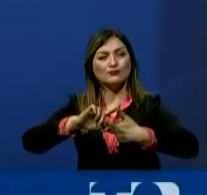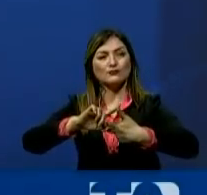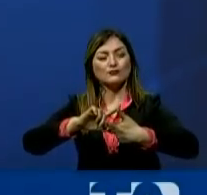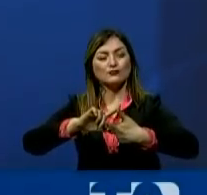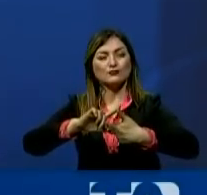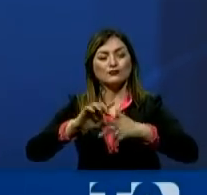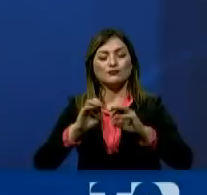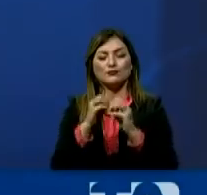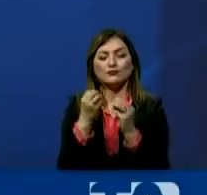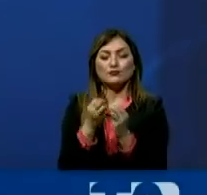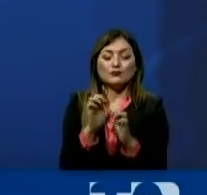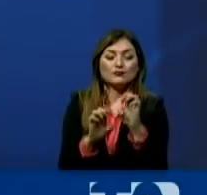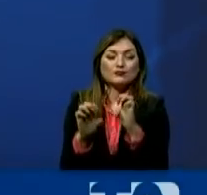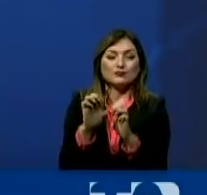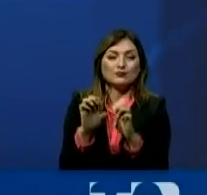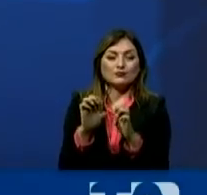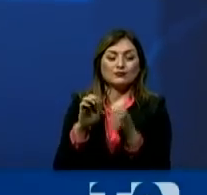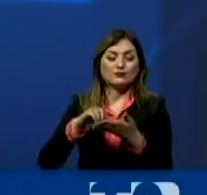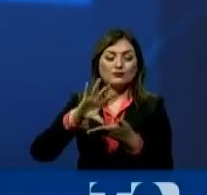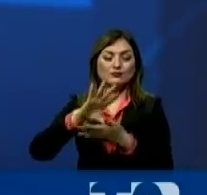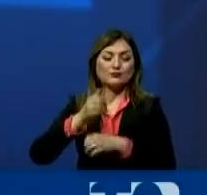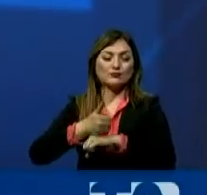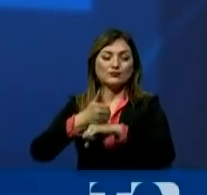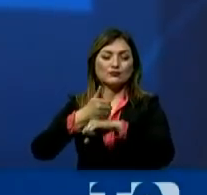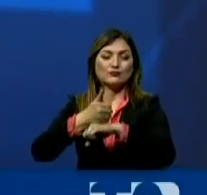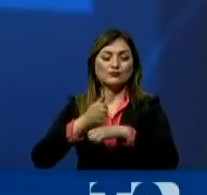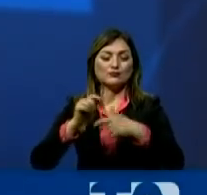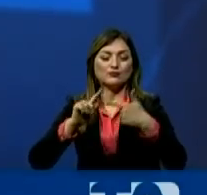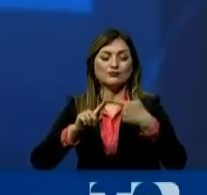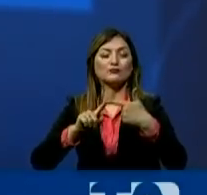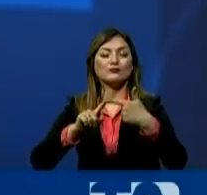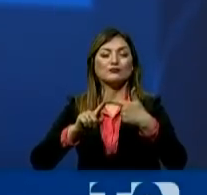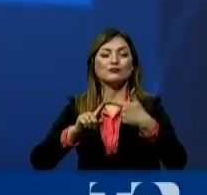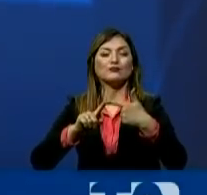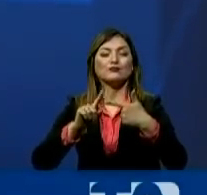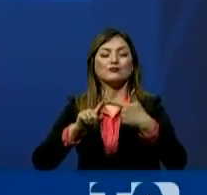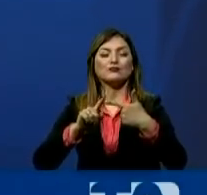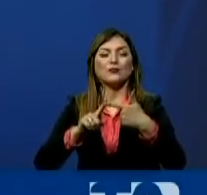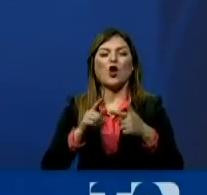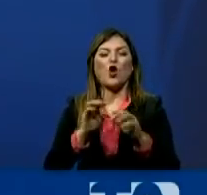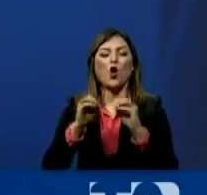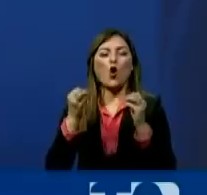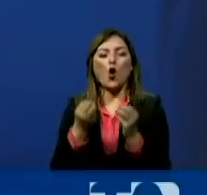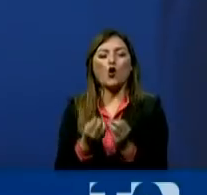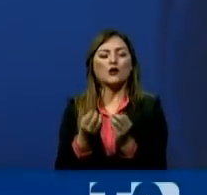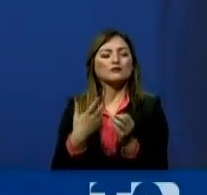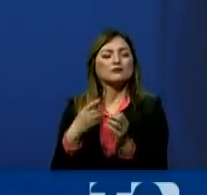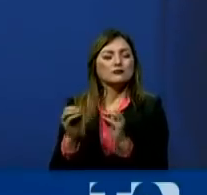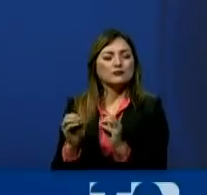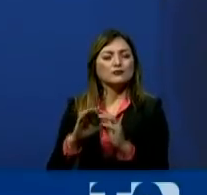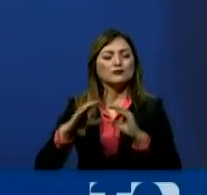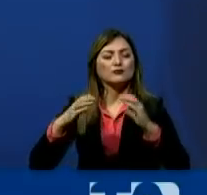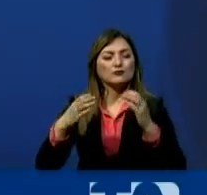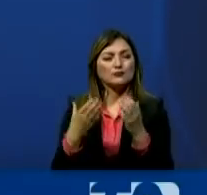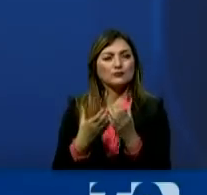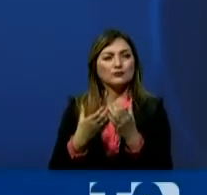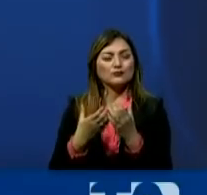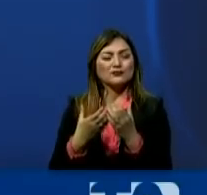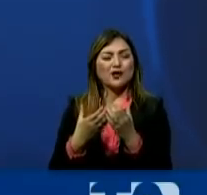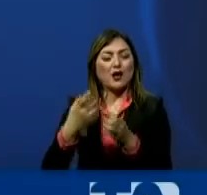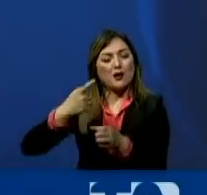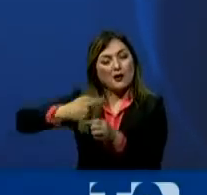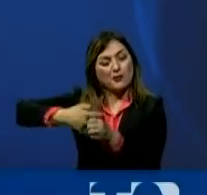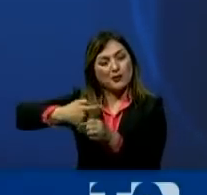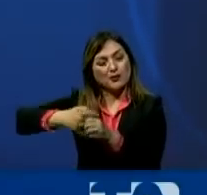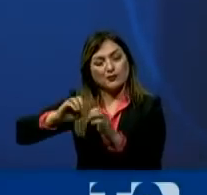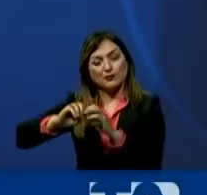órgano calificador, que es el CAL. El órgano sustanciador, que es la comisión ad hoc